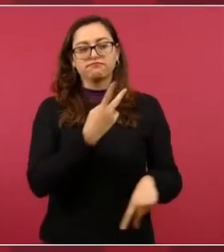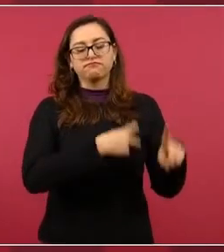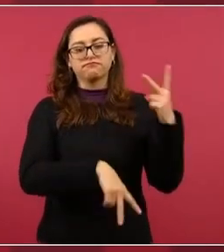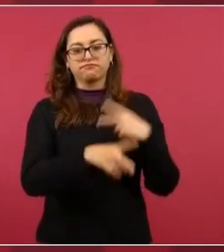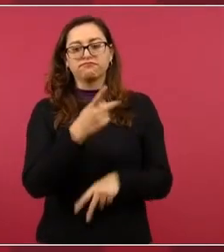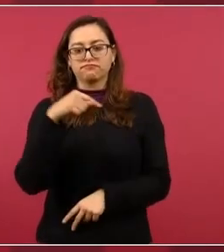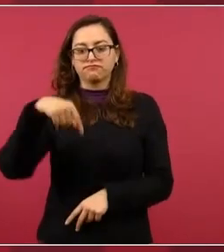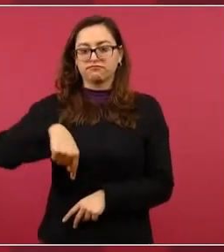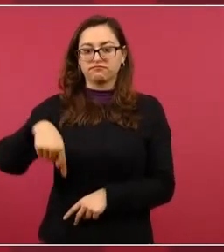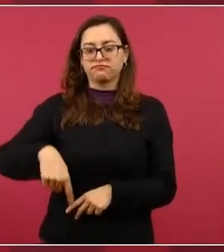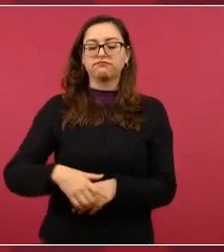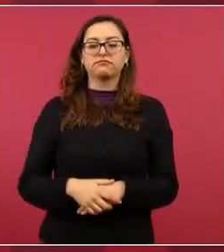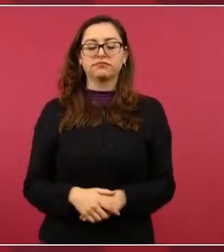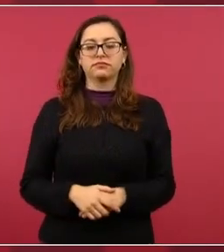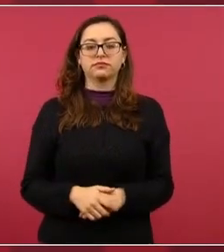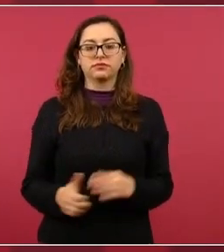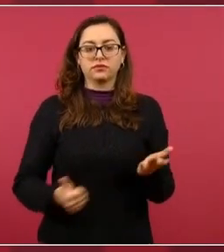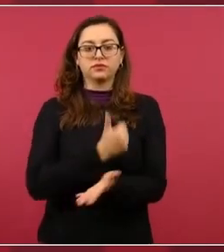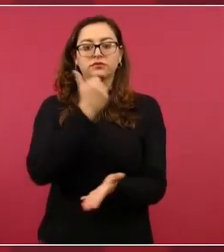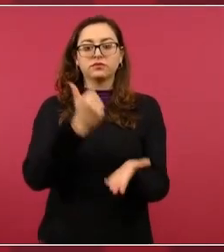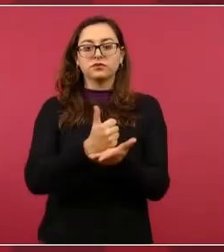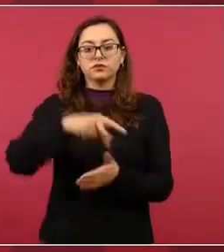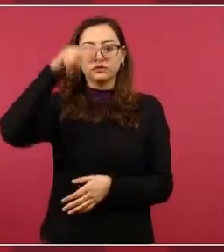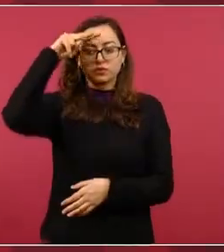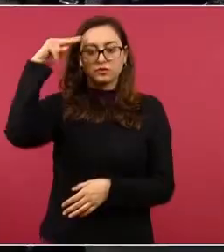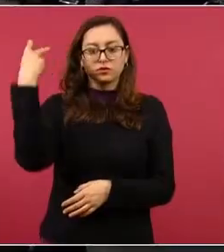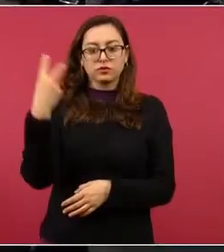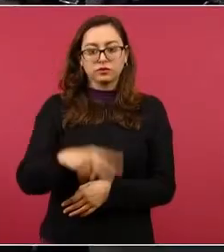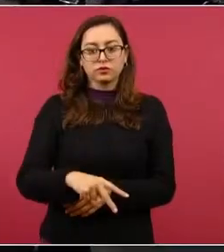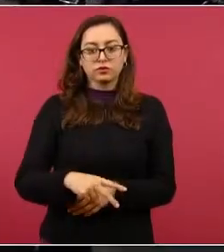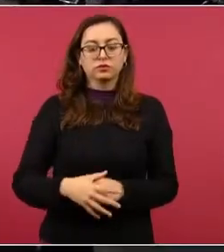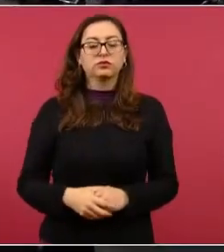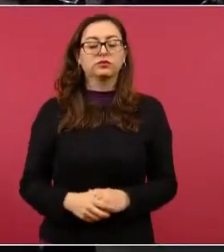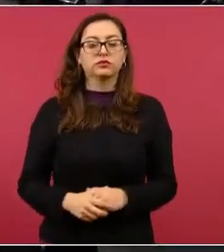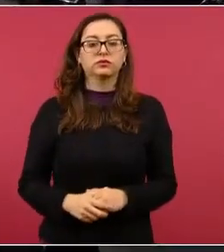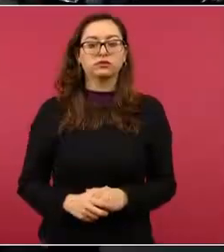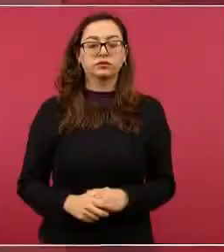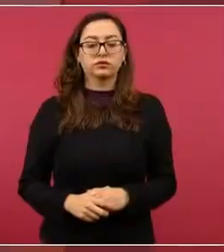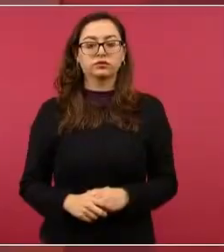la sede va a ser la Ciudad de México y también,